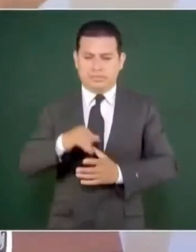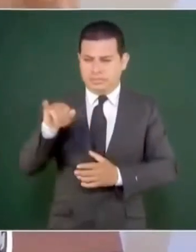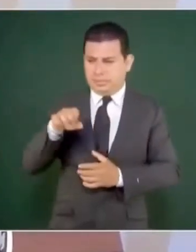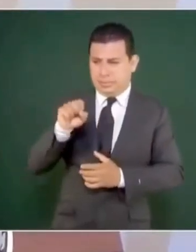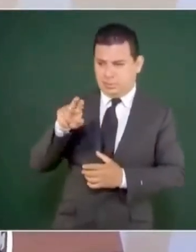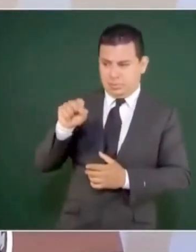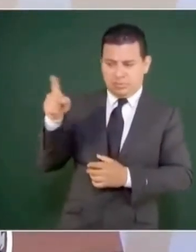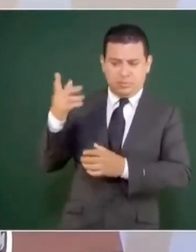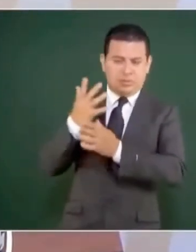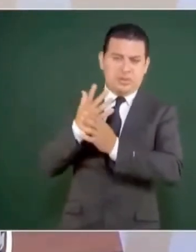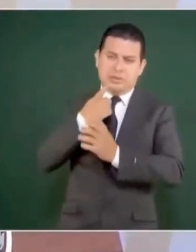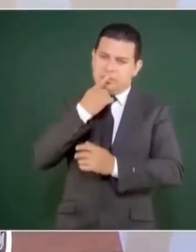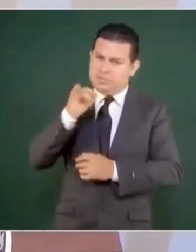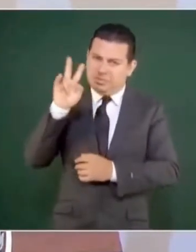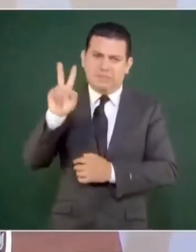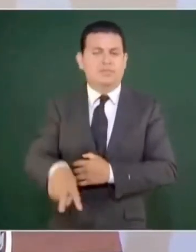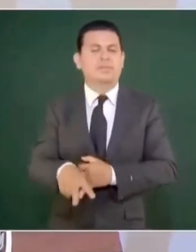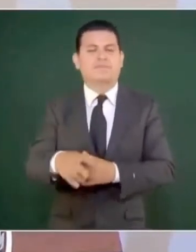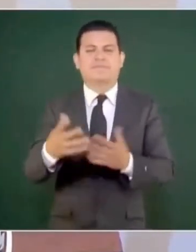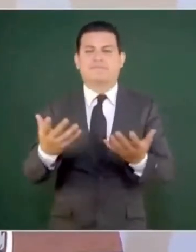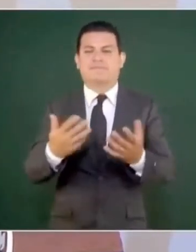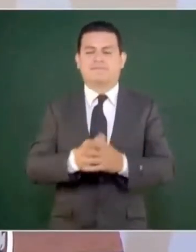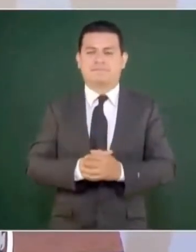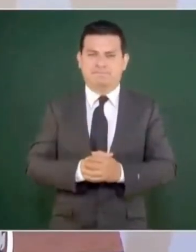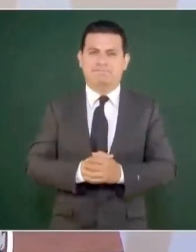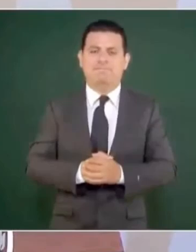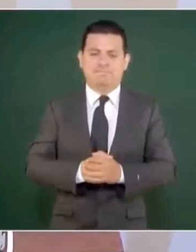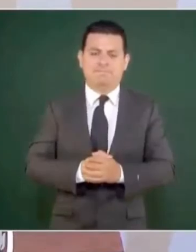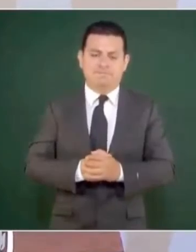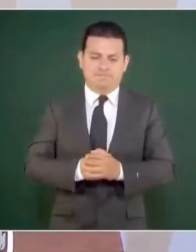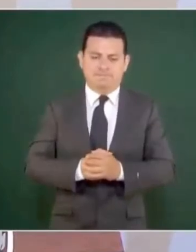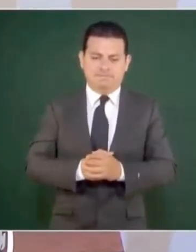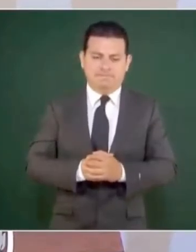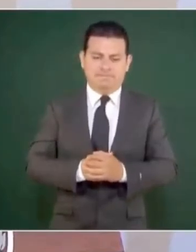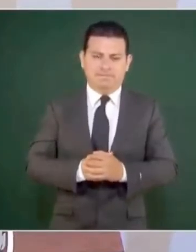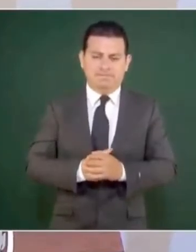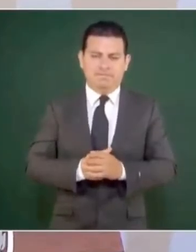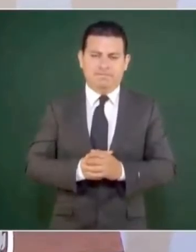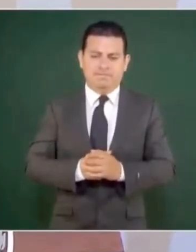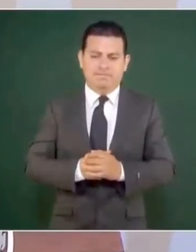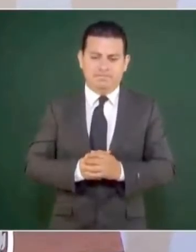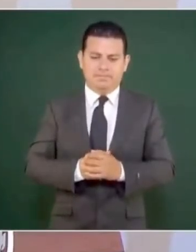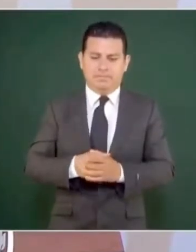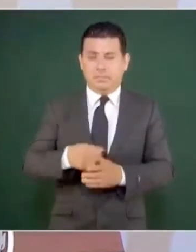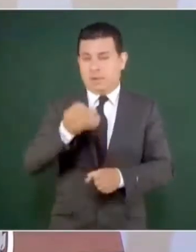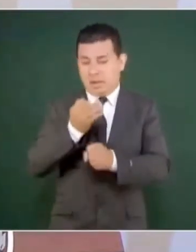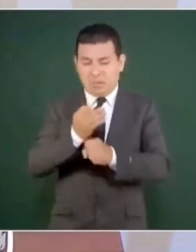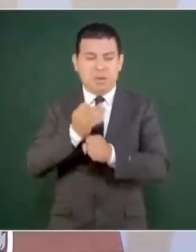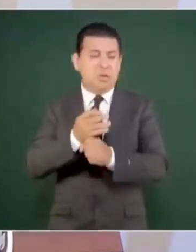es cierto, es que todavía